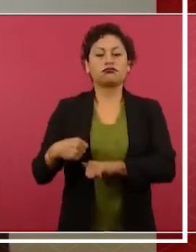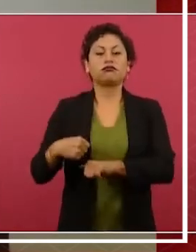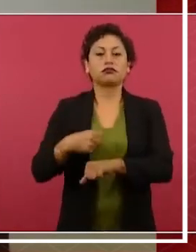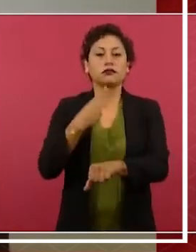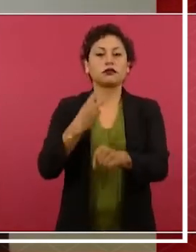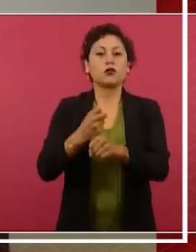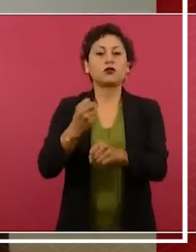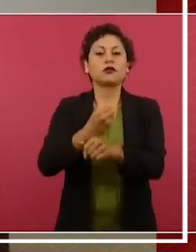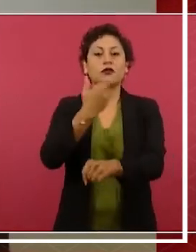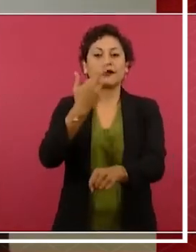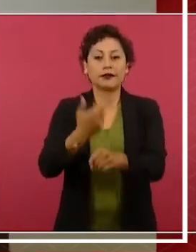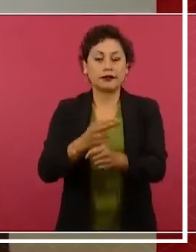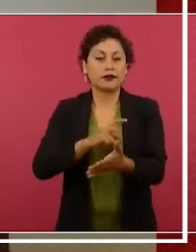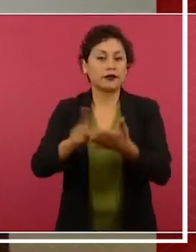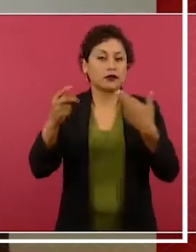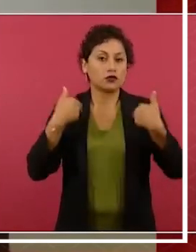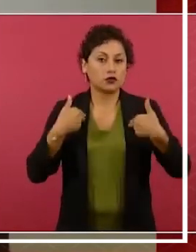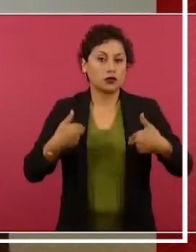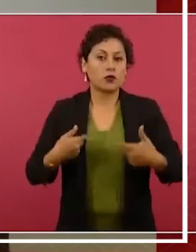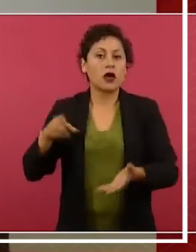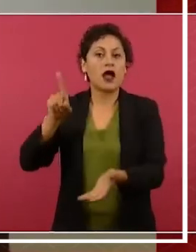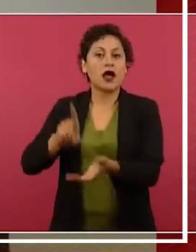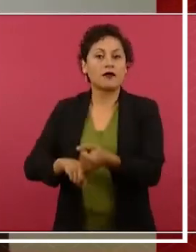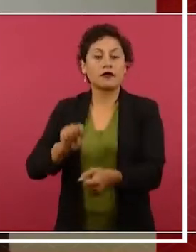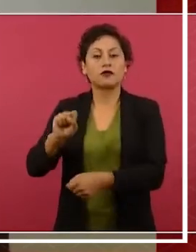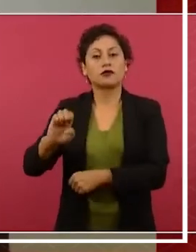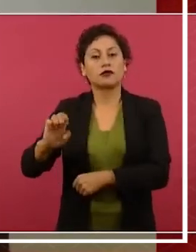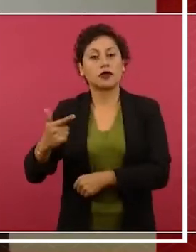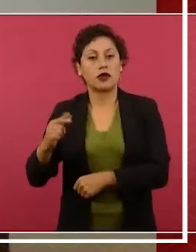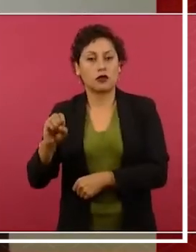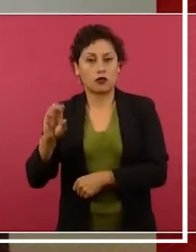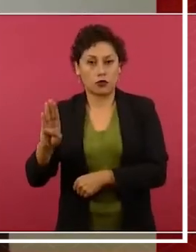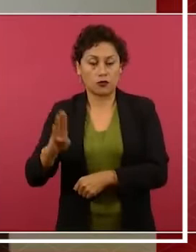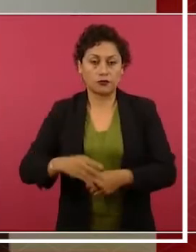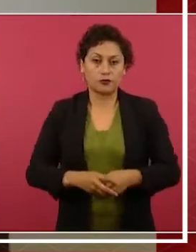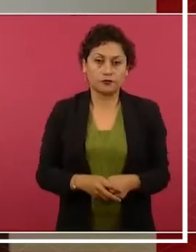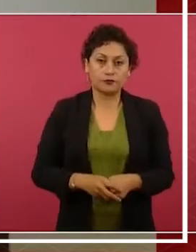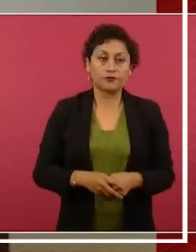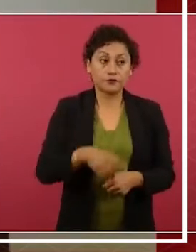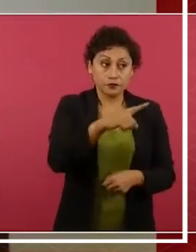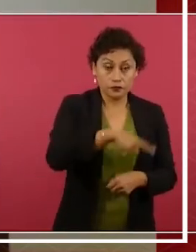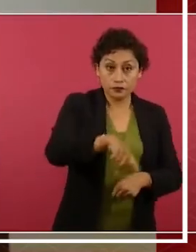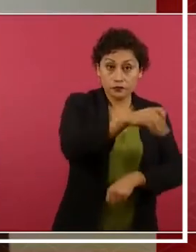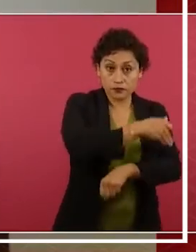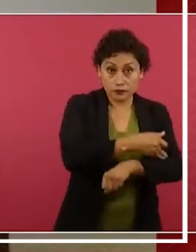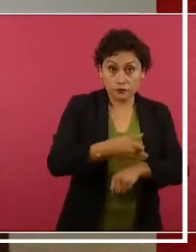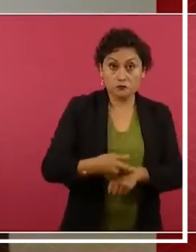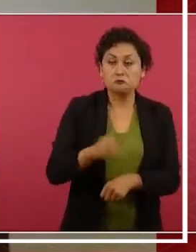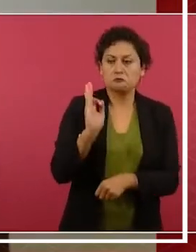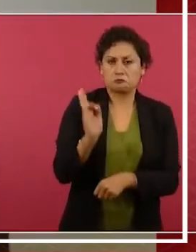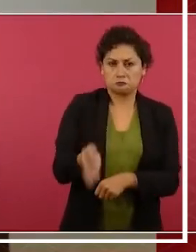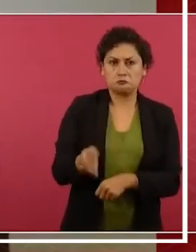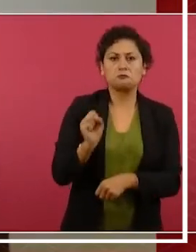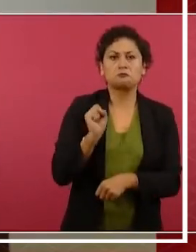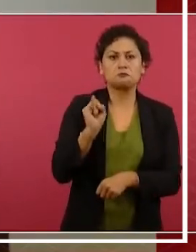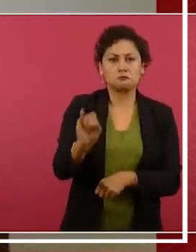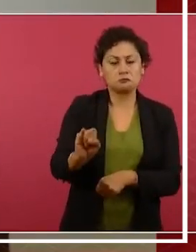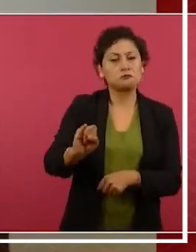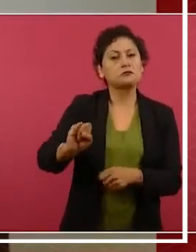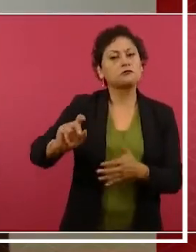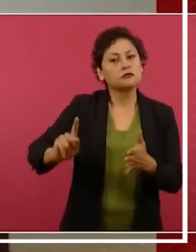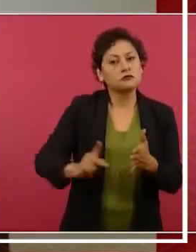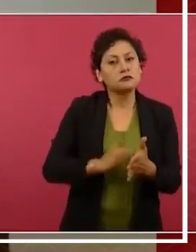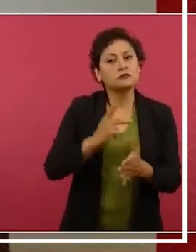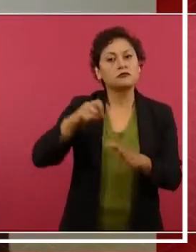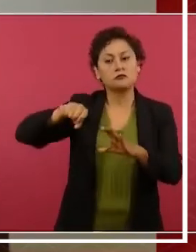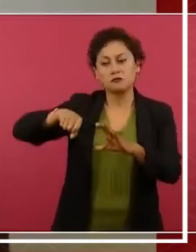Humanos, de la Secretaría de Gobernación y también ellos aceptaron que se realizara esta excavación de